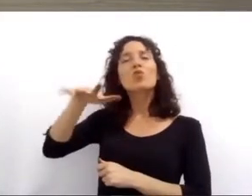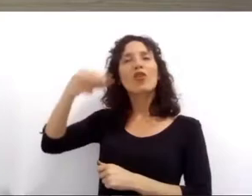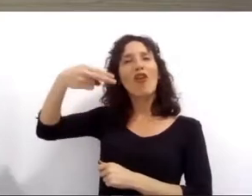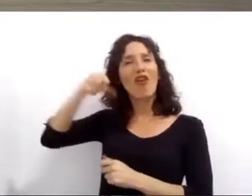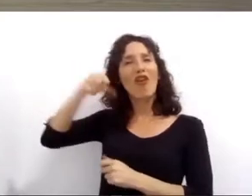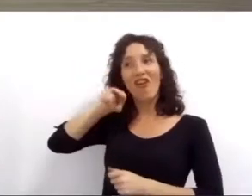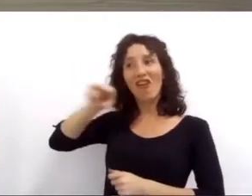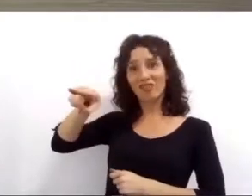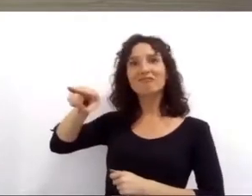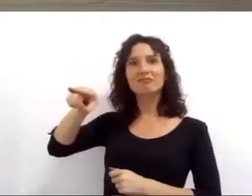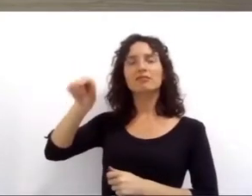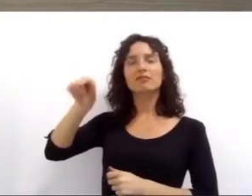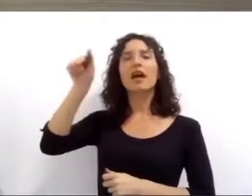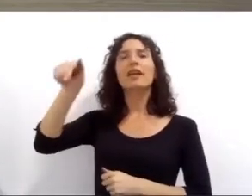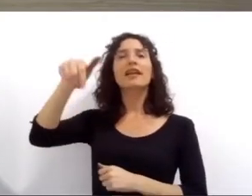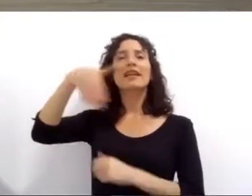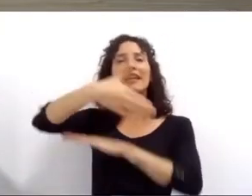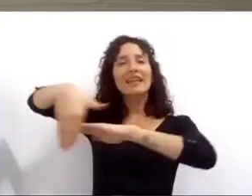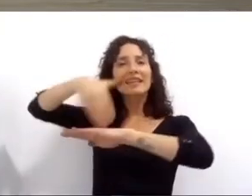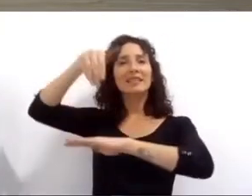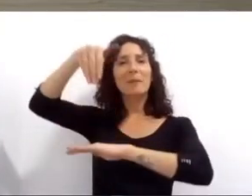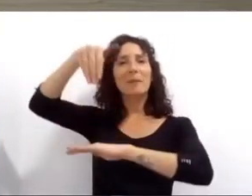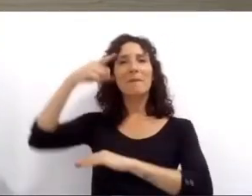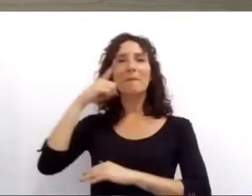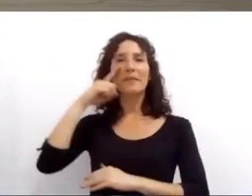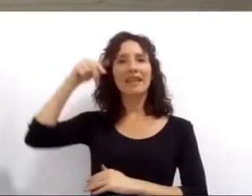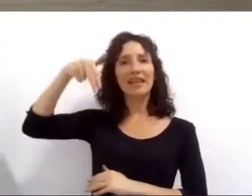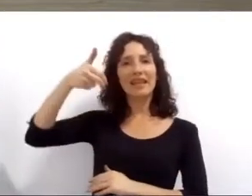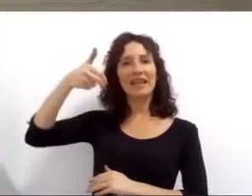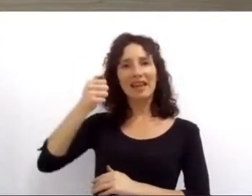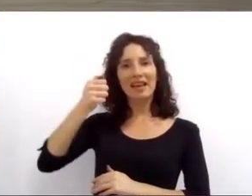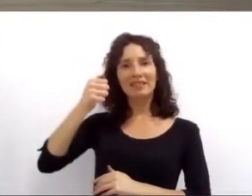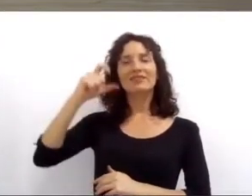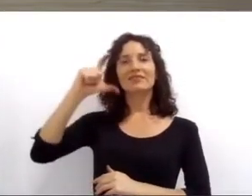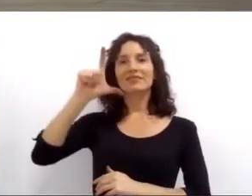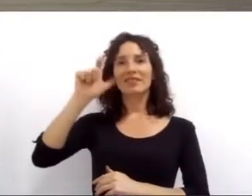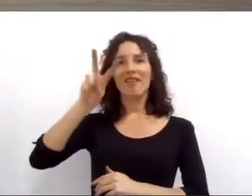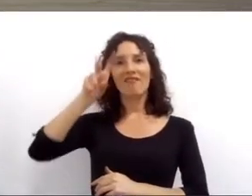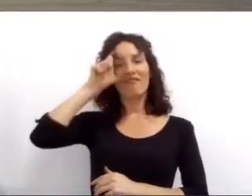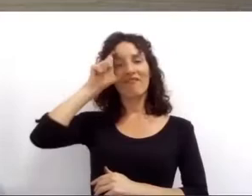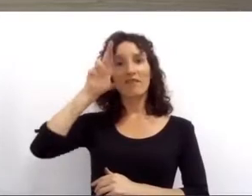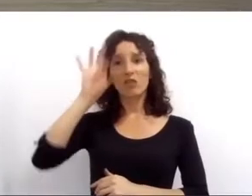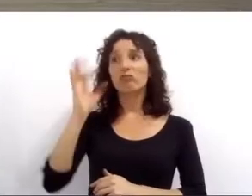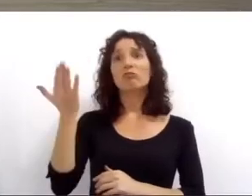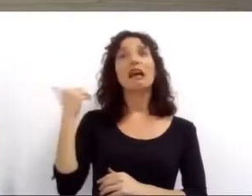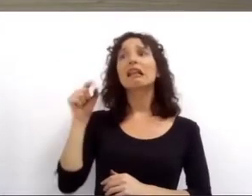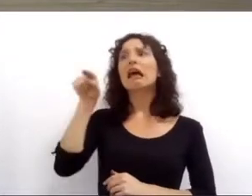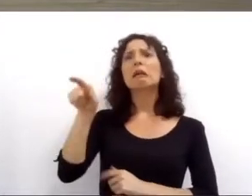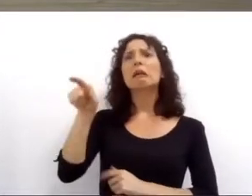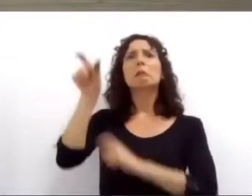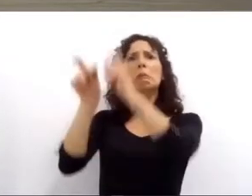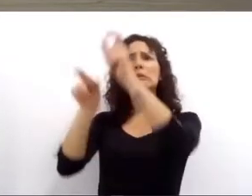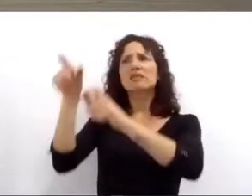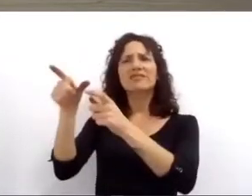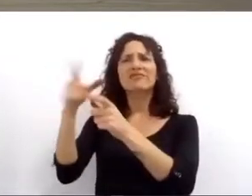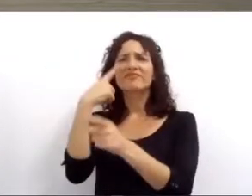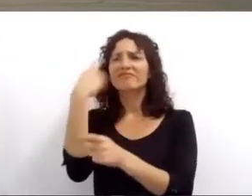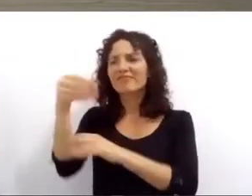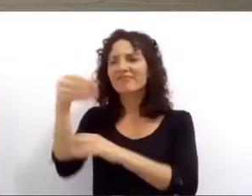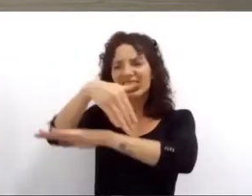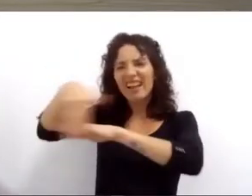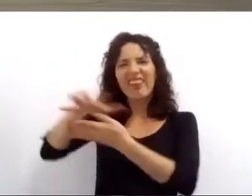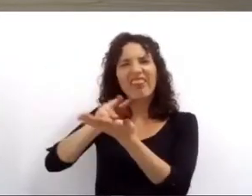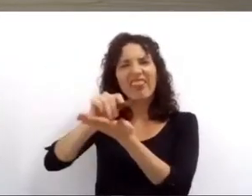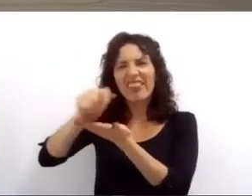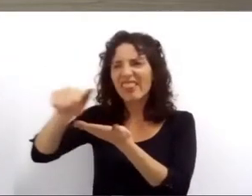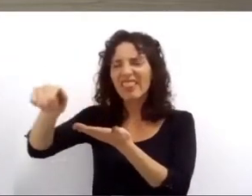tierra y ahora tiene pavimento. Esa calle es el principal acceso al barrio y al centro de salud de circunvalación. Por ahí tienen